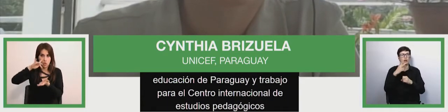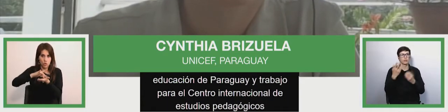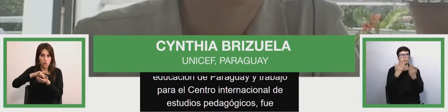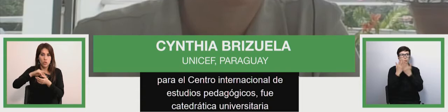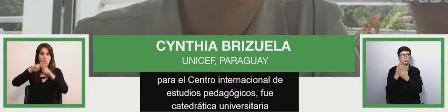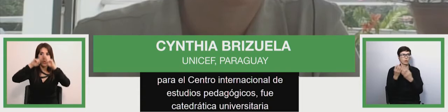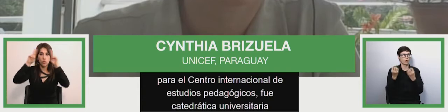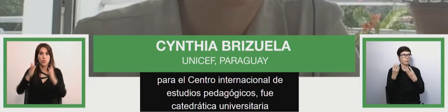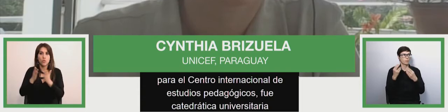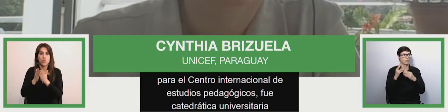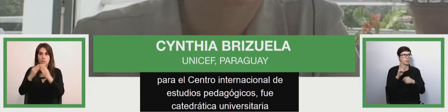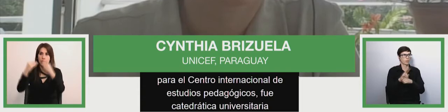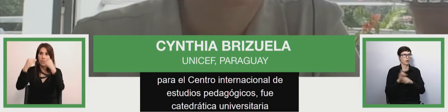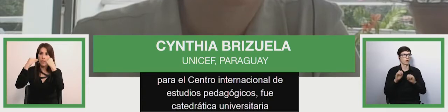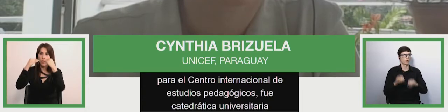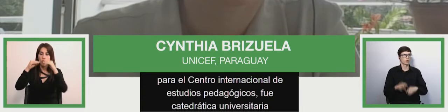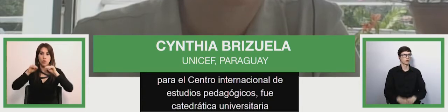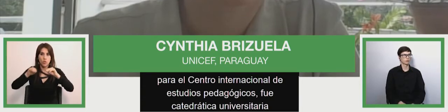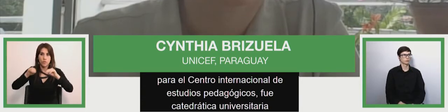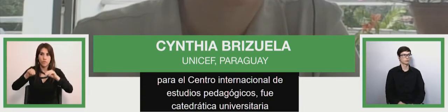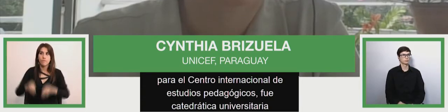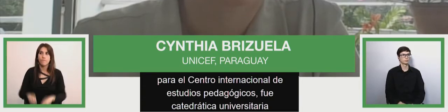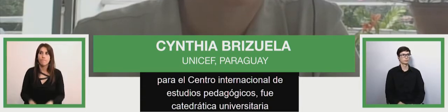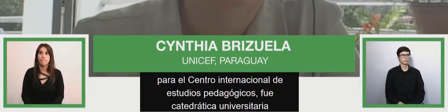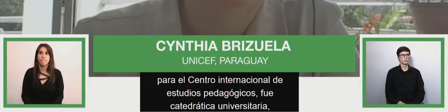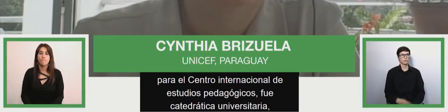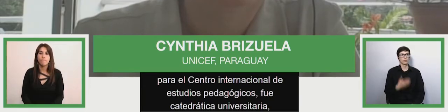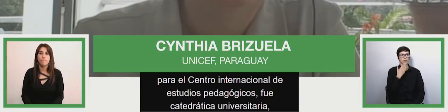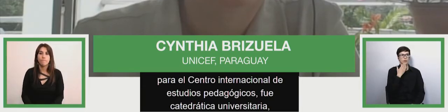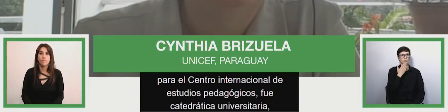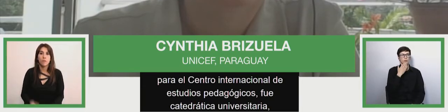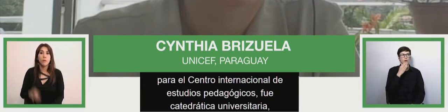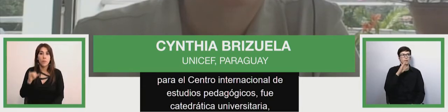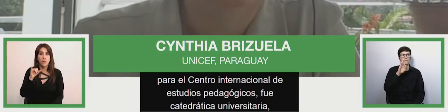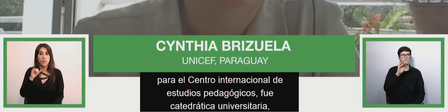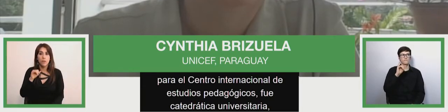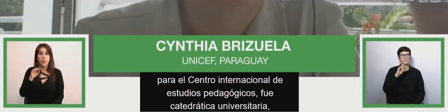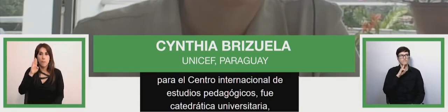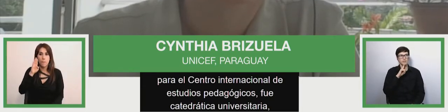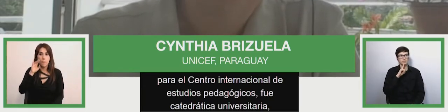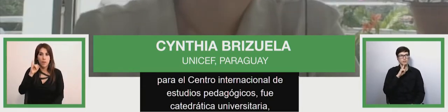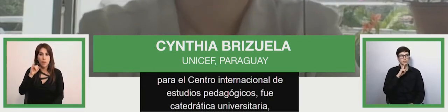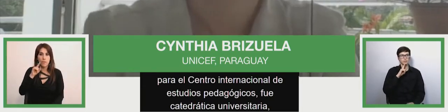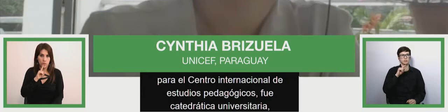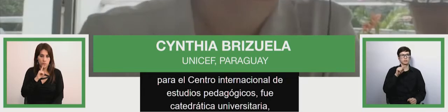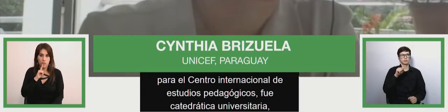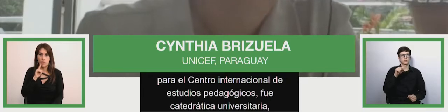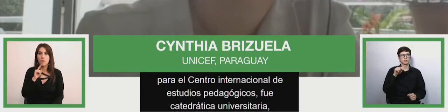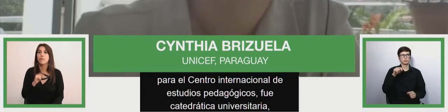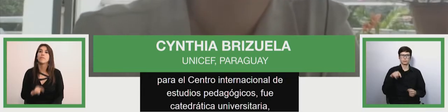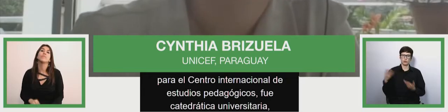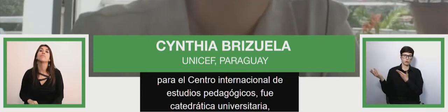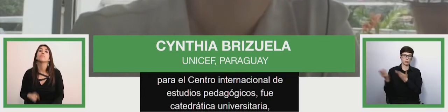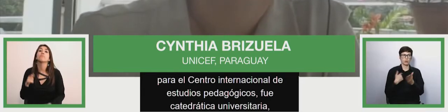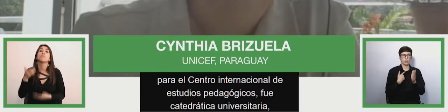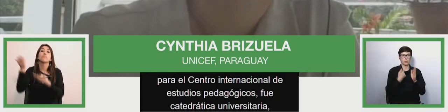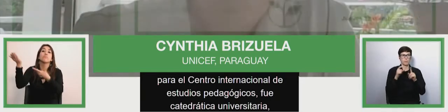educación por el BID, el JICA, el PNUD y UNICEF. Ciencia, tienes la palabra. Muchas gracias.